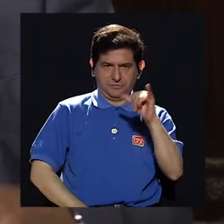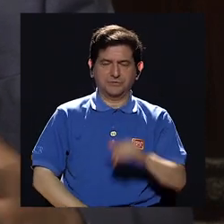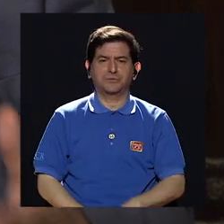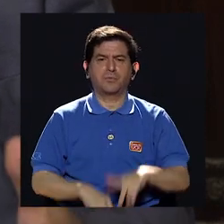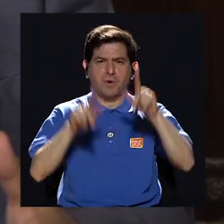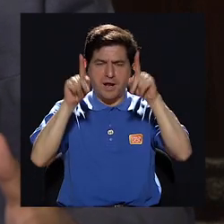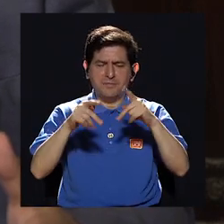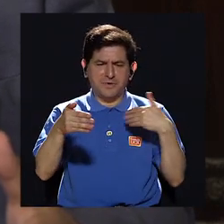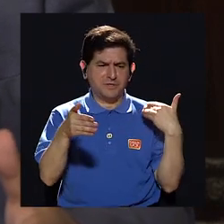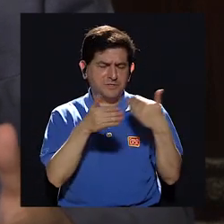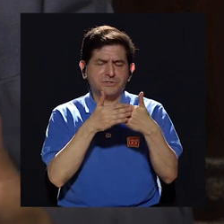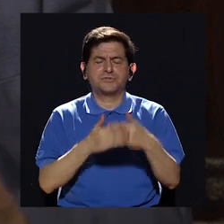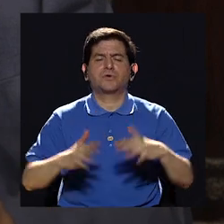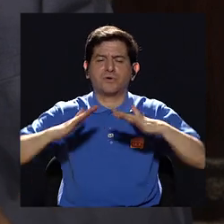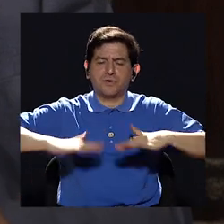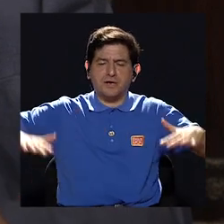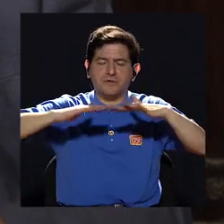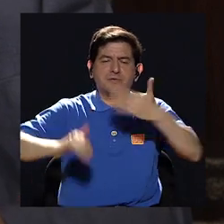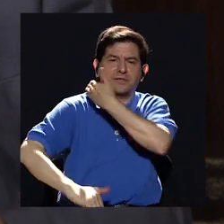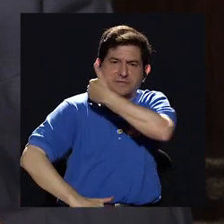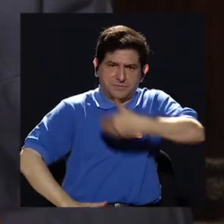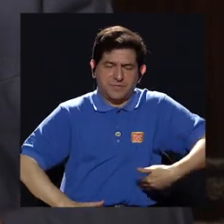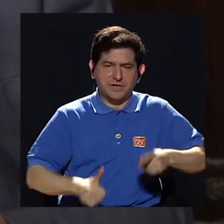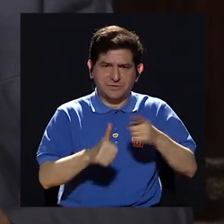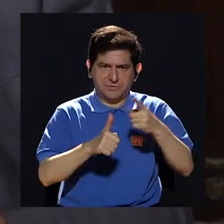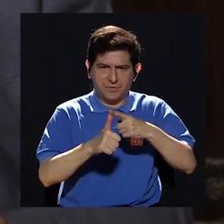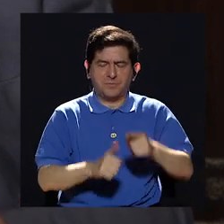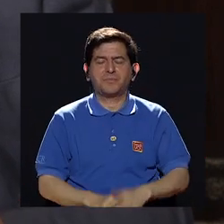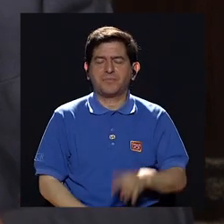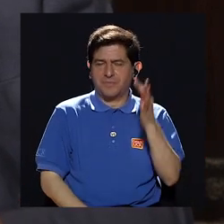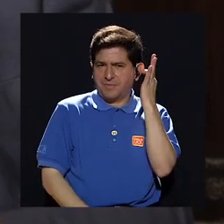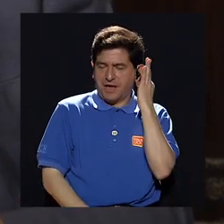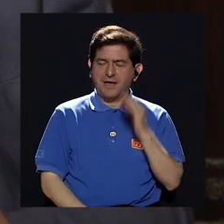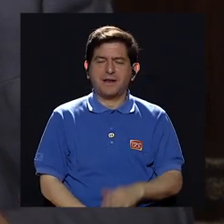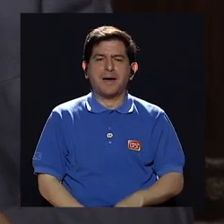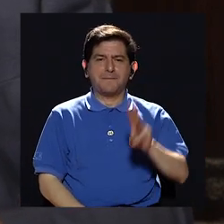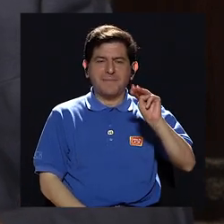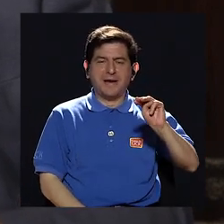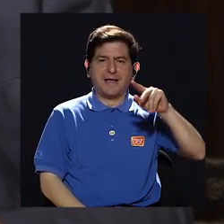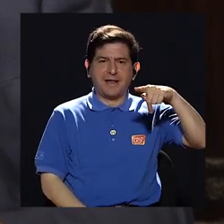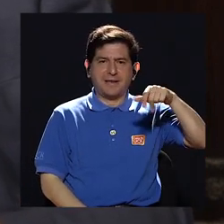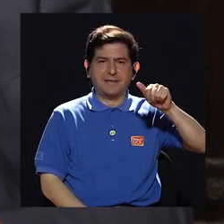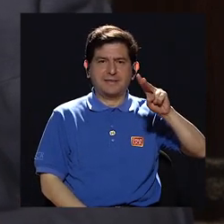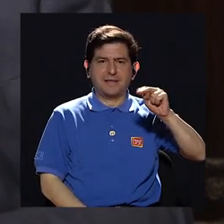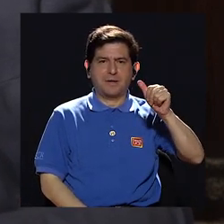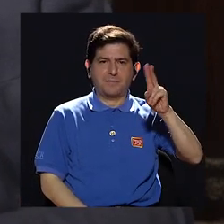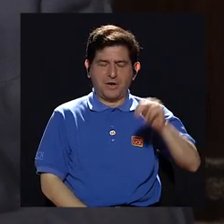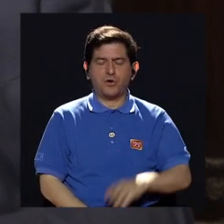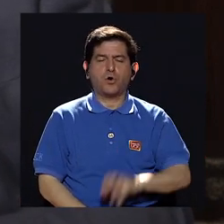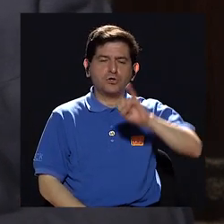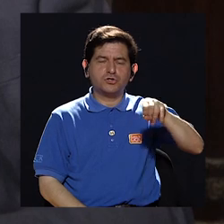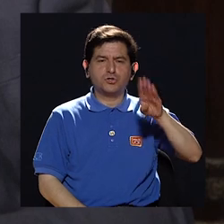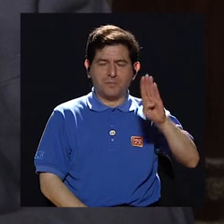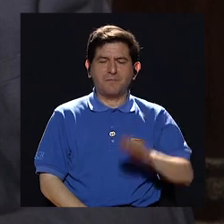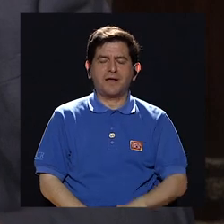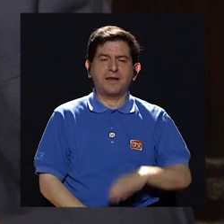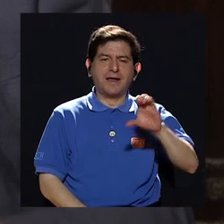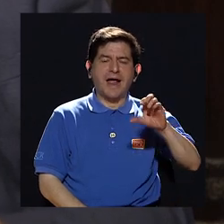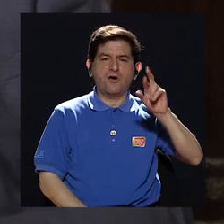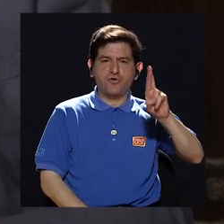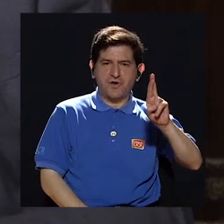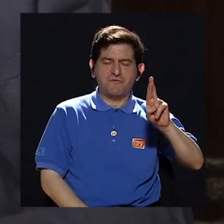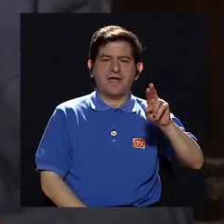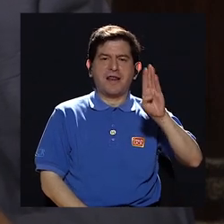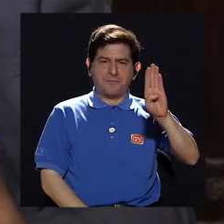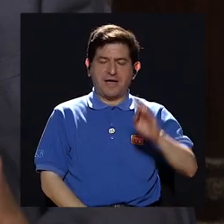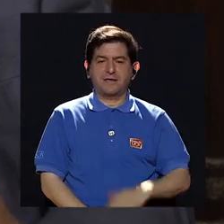personas cercanas del entorio del presidente la primera dama doña Margarita Penón Fernando Zumbado John Bill Carlos Rivera Bianchini que era